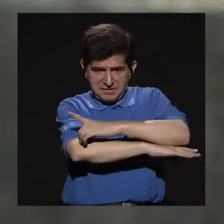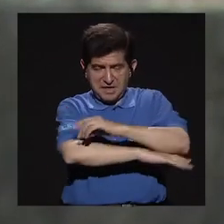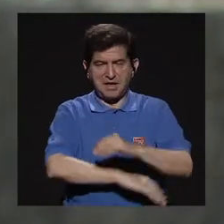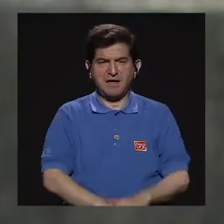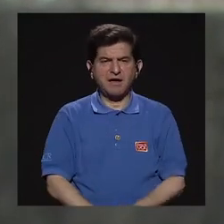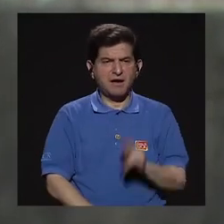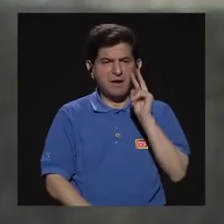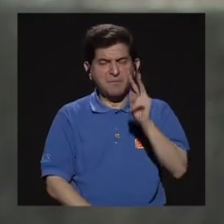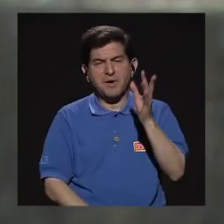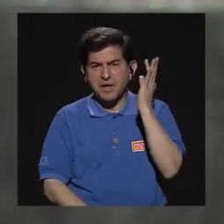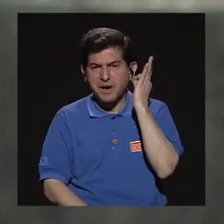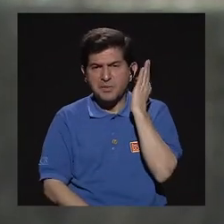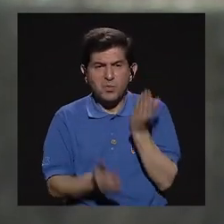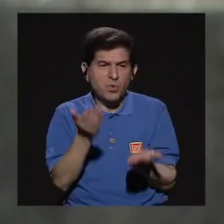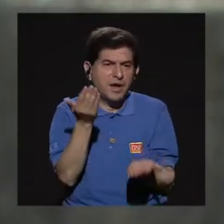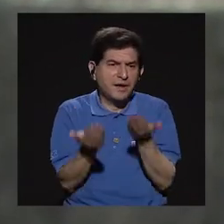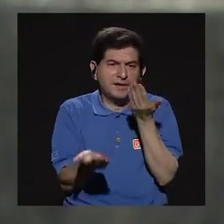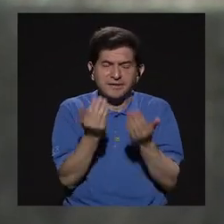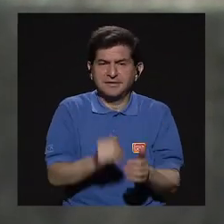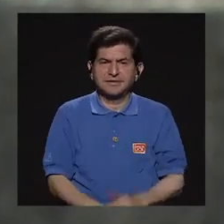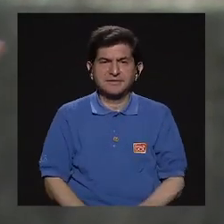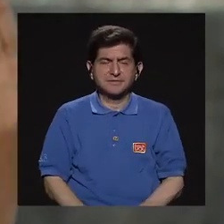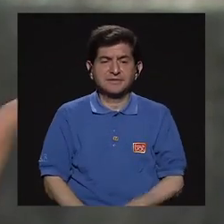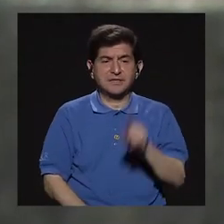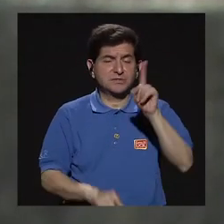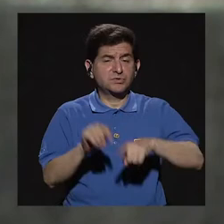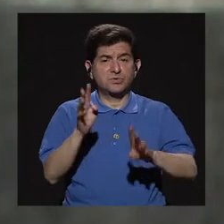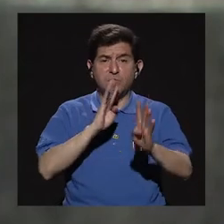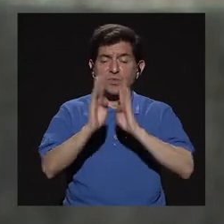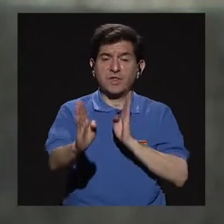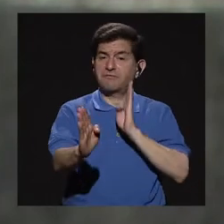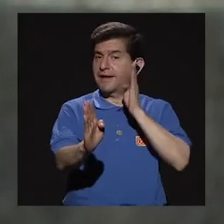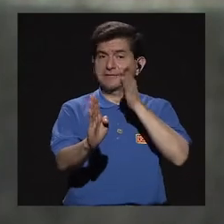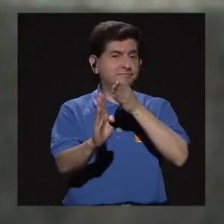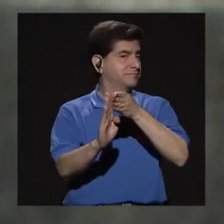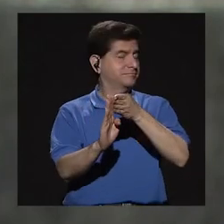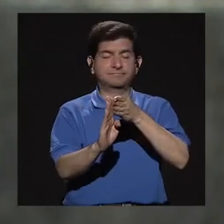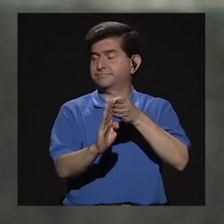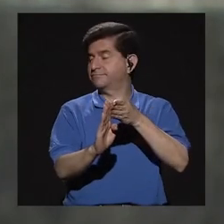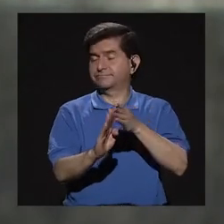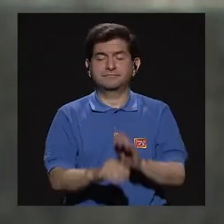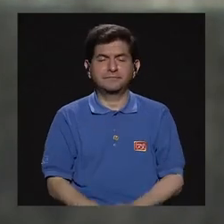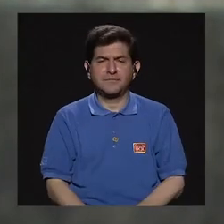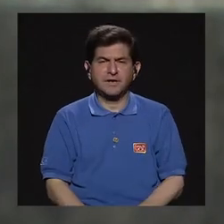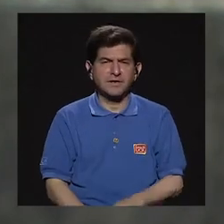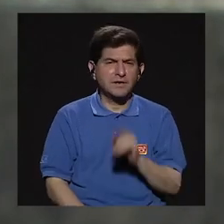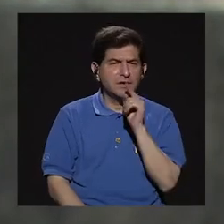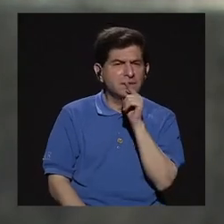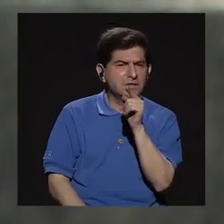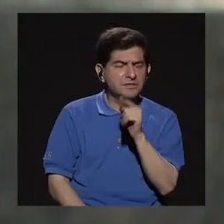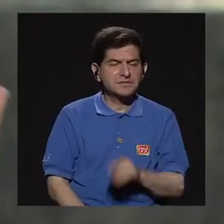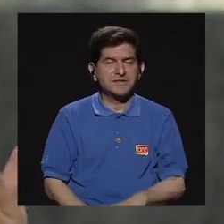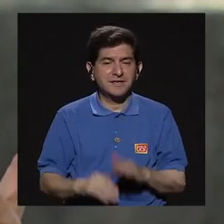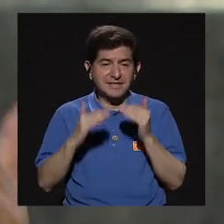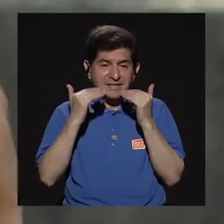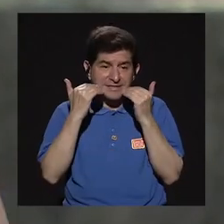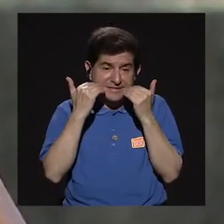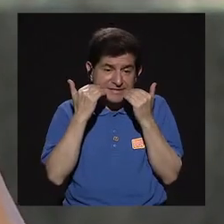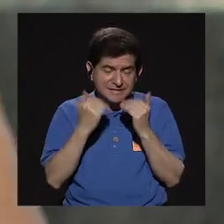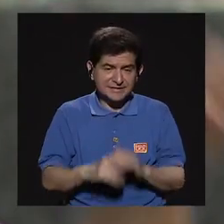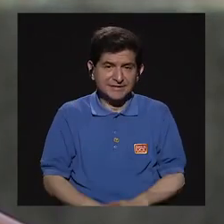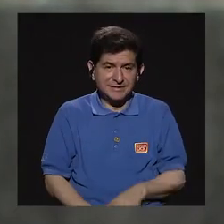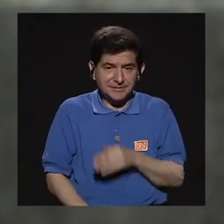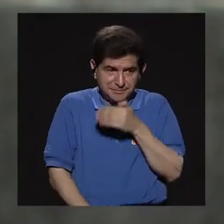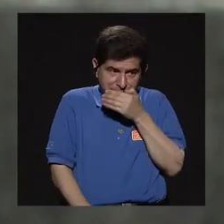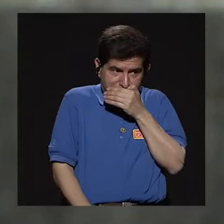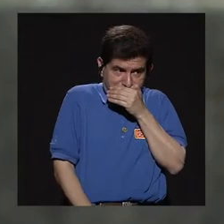y ver a una señora, por ejemplo, que no le puede hablar a uno directamente, que si usted, si ella va a sonreír, se